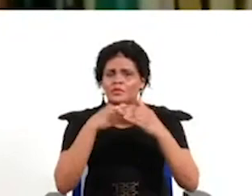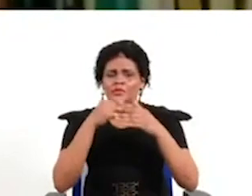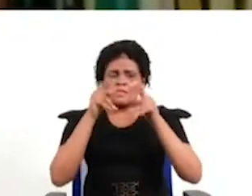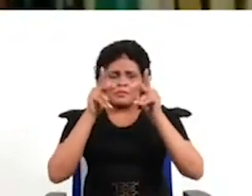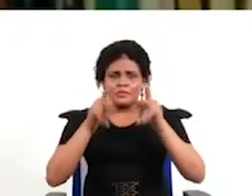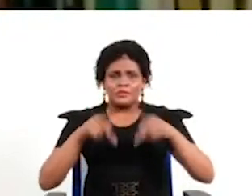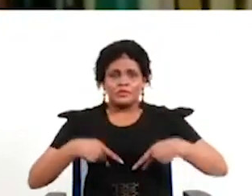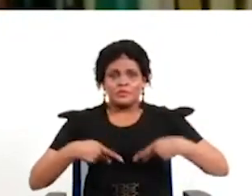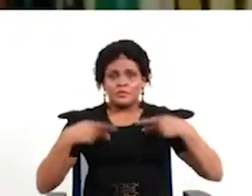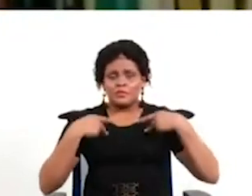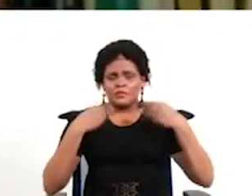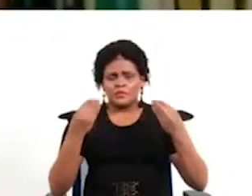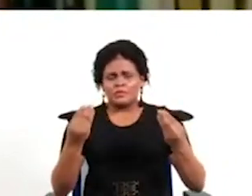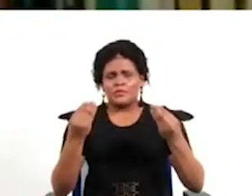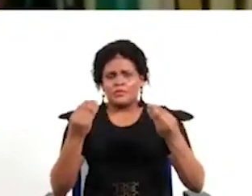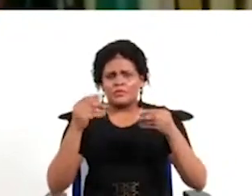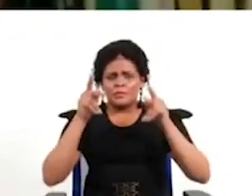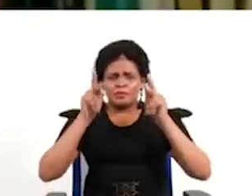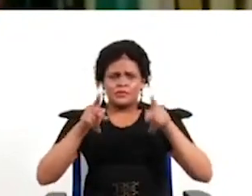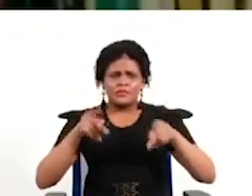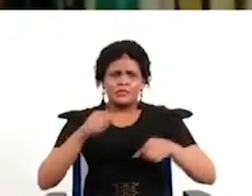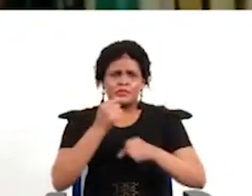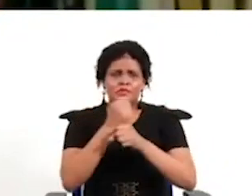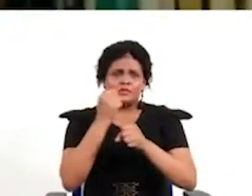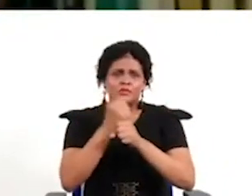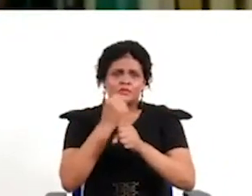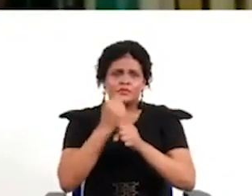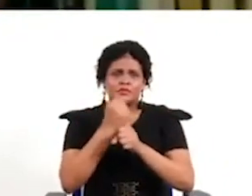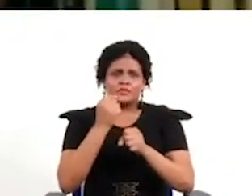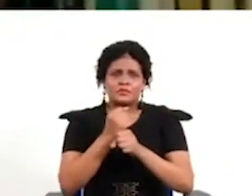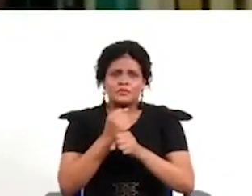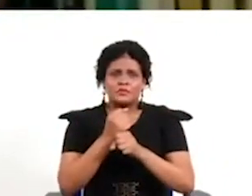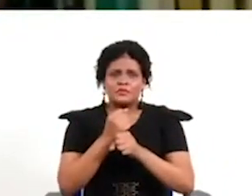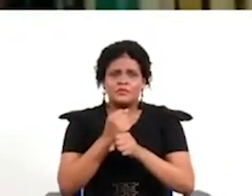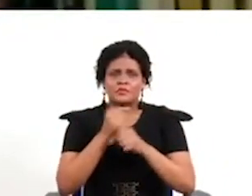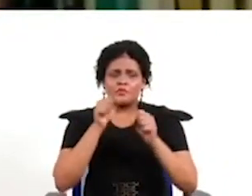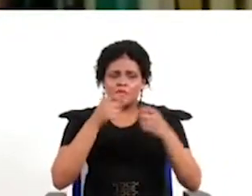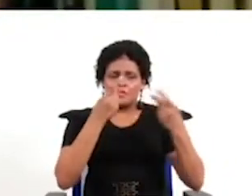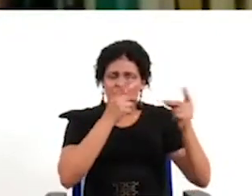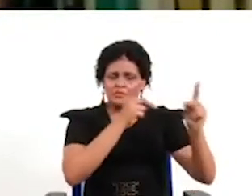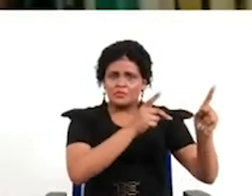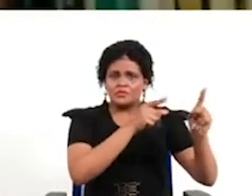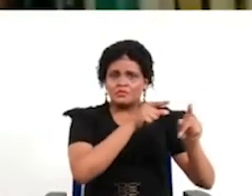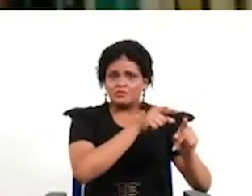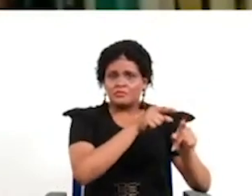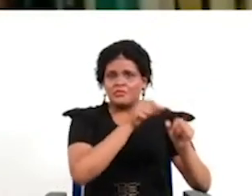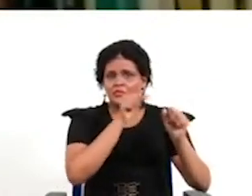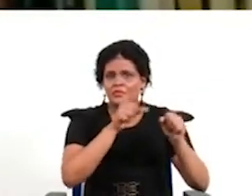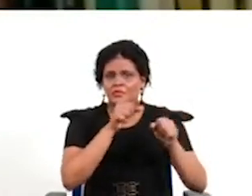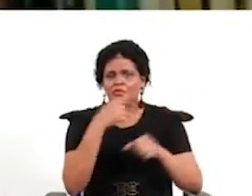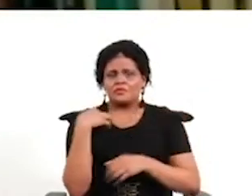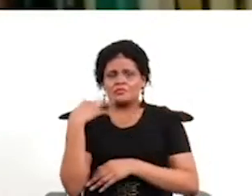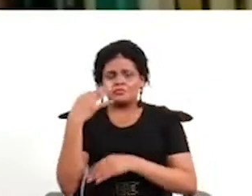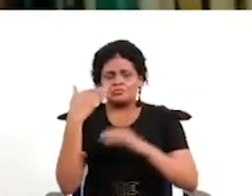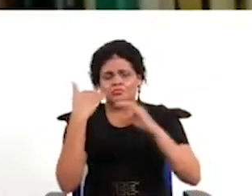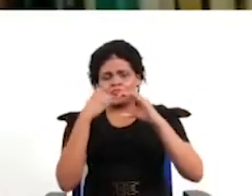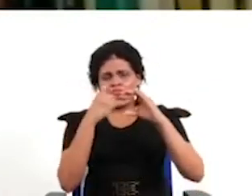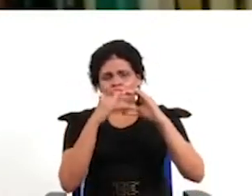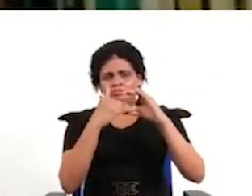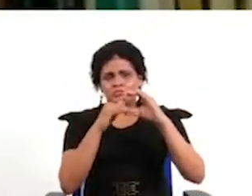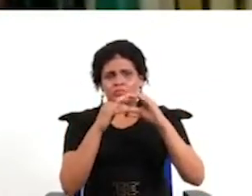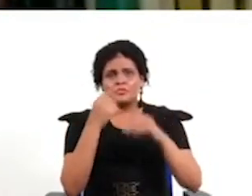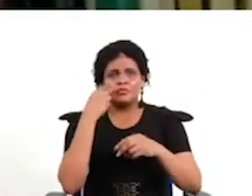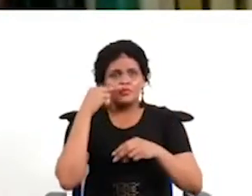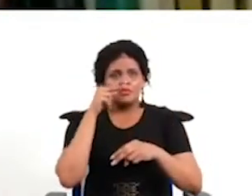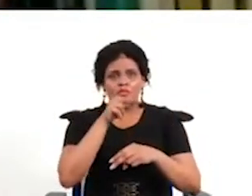trabaja en estos espacios donde se pueda hacer un aporte quedo a disposición también creo que mi correo electrónico estaba por